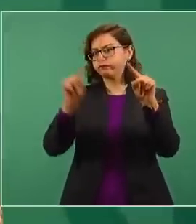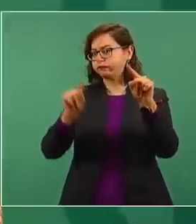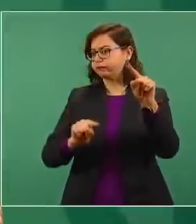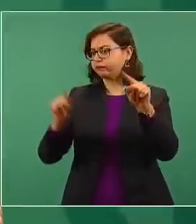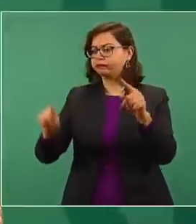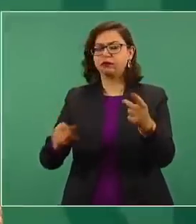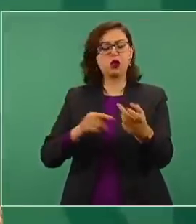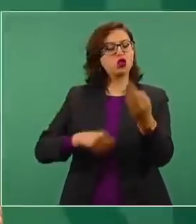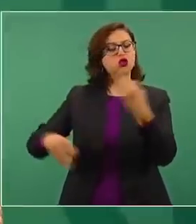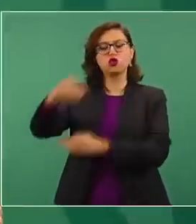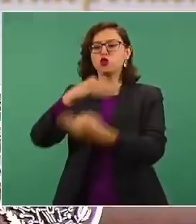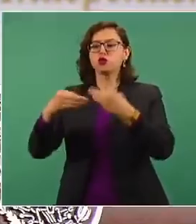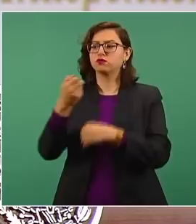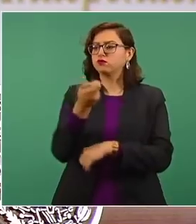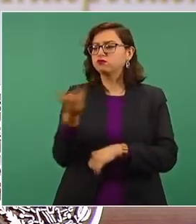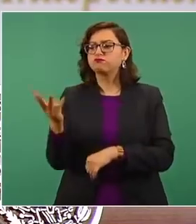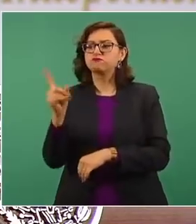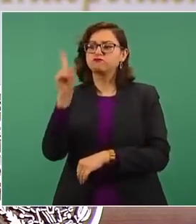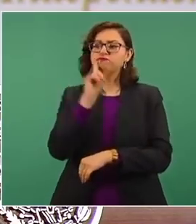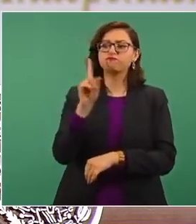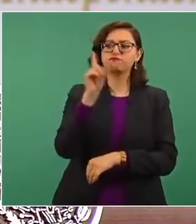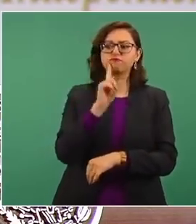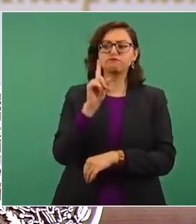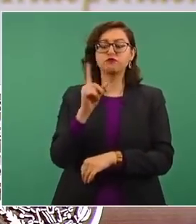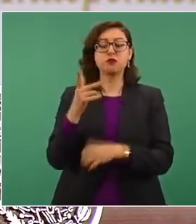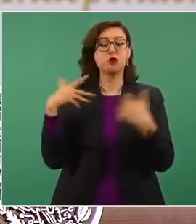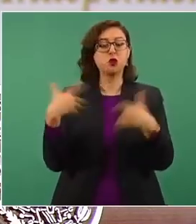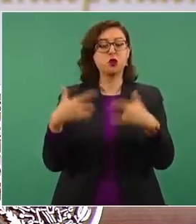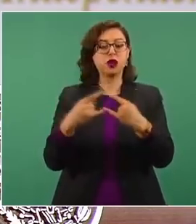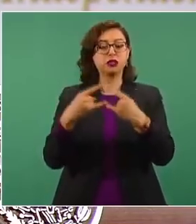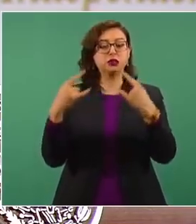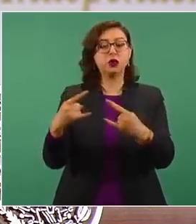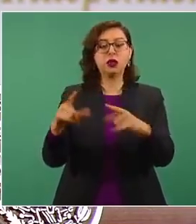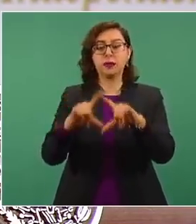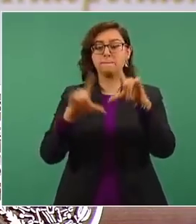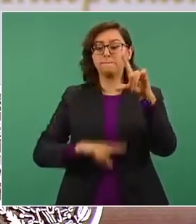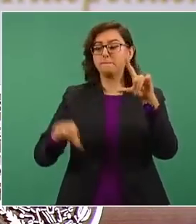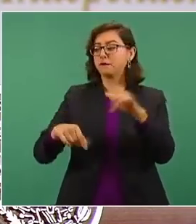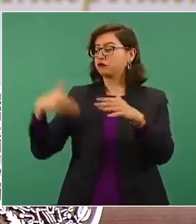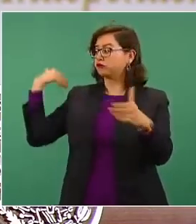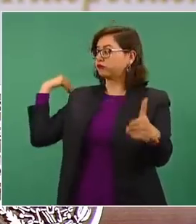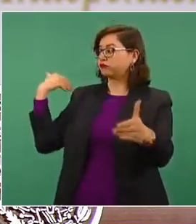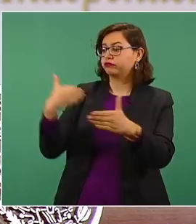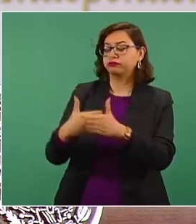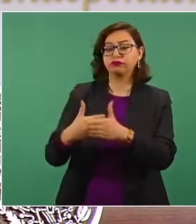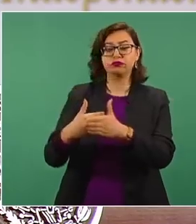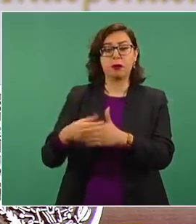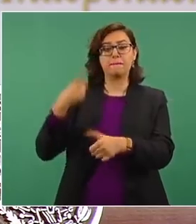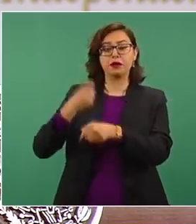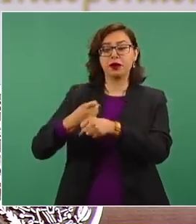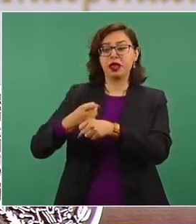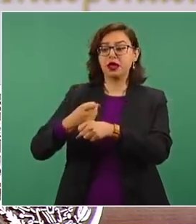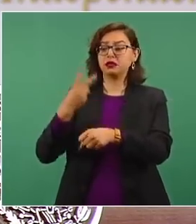lucharon en las tres grandes transformaciones de México, que lucharon en la